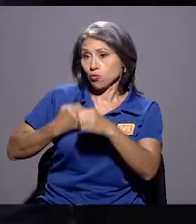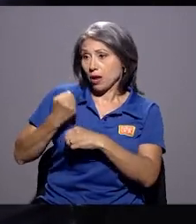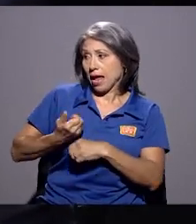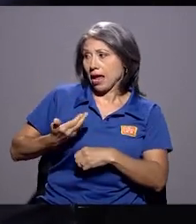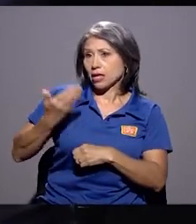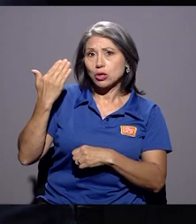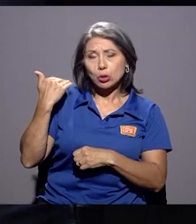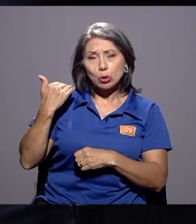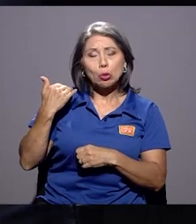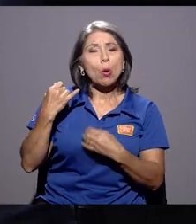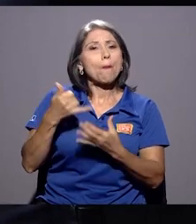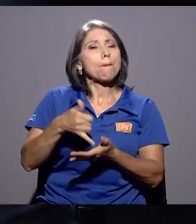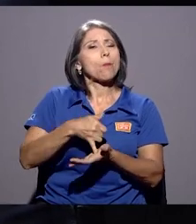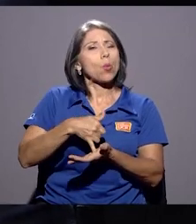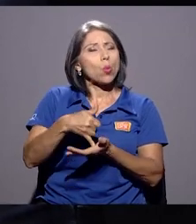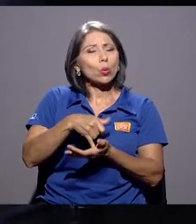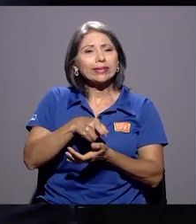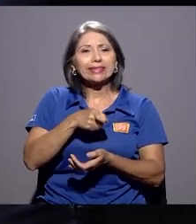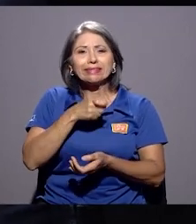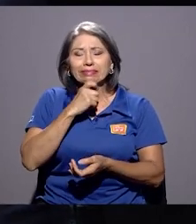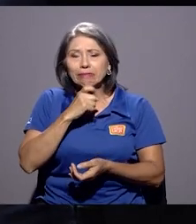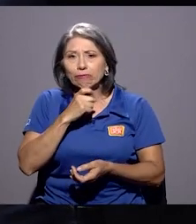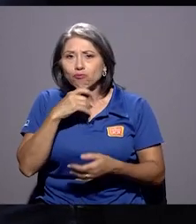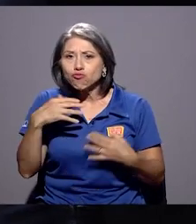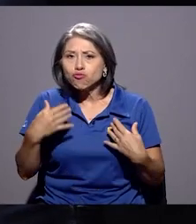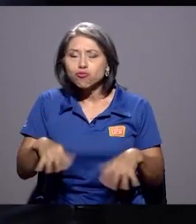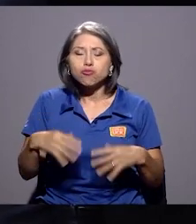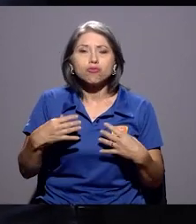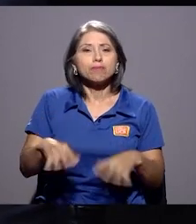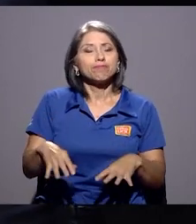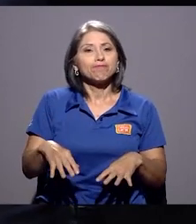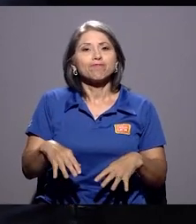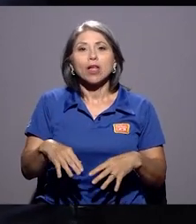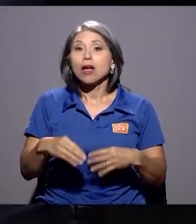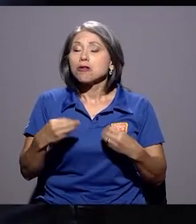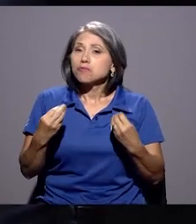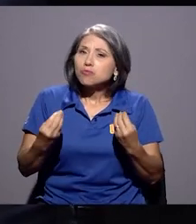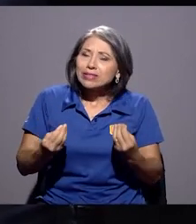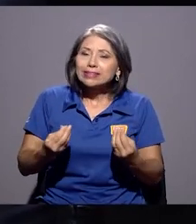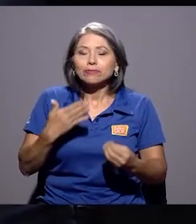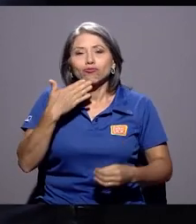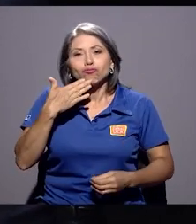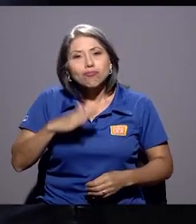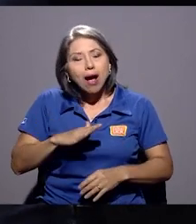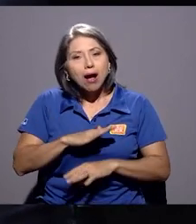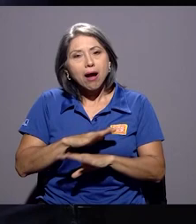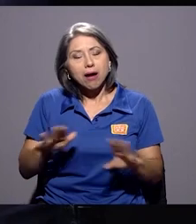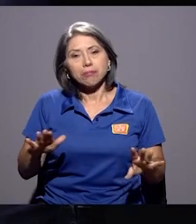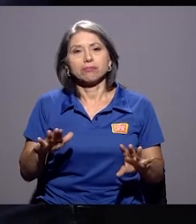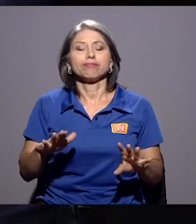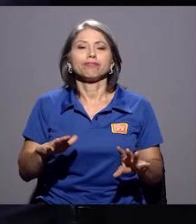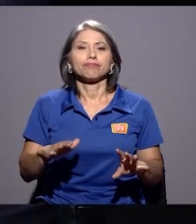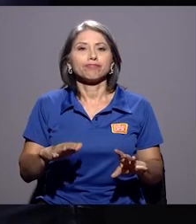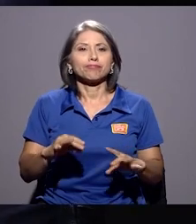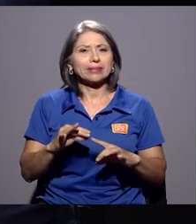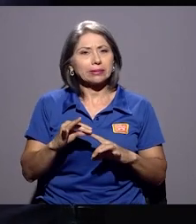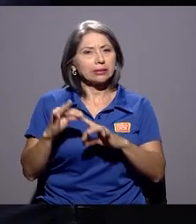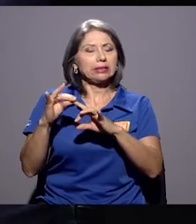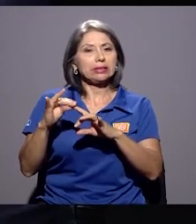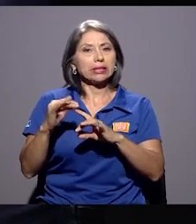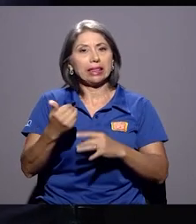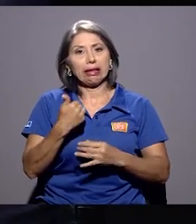año bastante raquítico, diría yo, donde nos fue relativamente mal, sobre todo